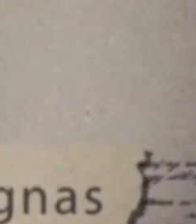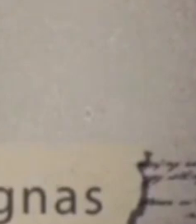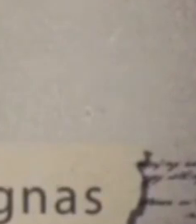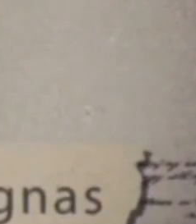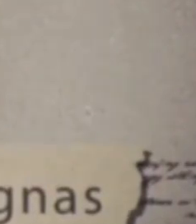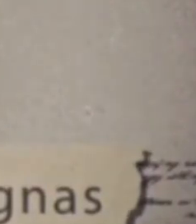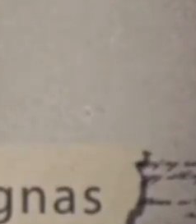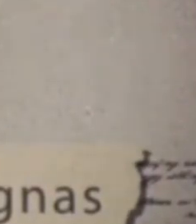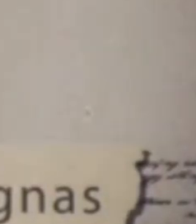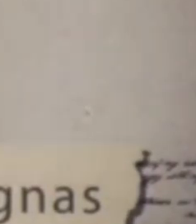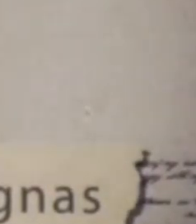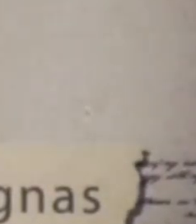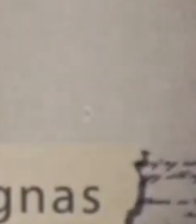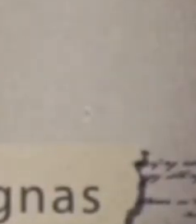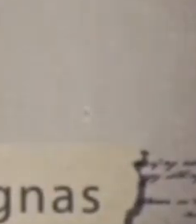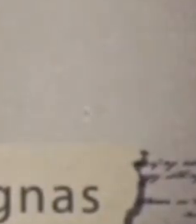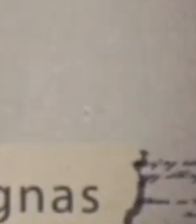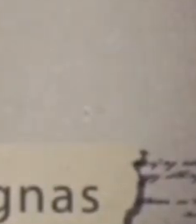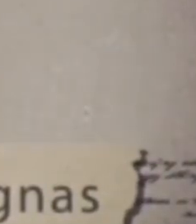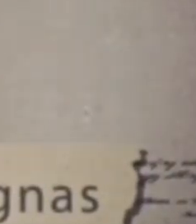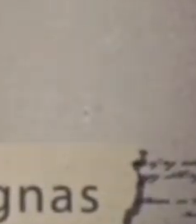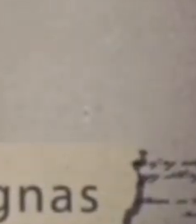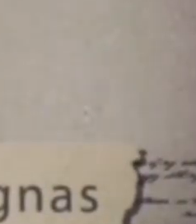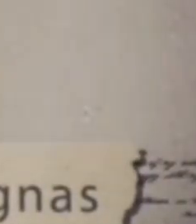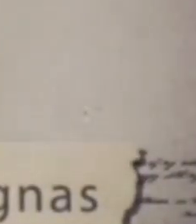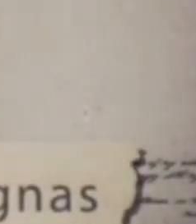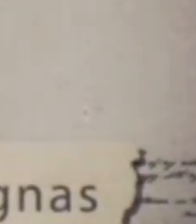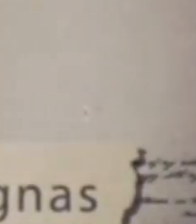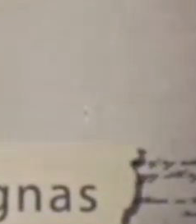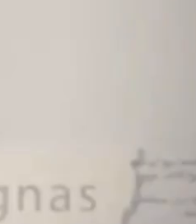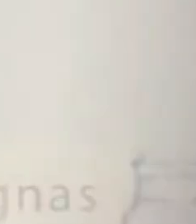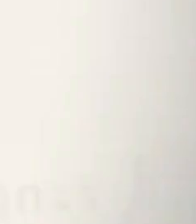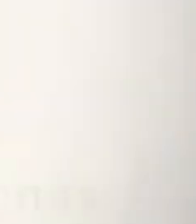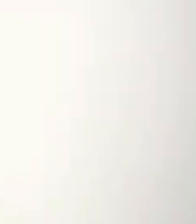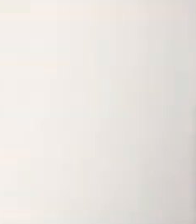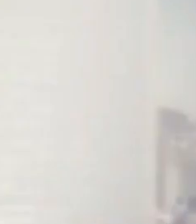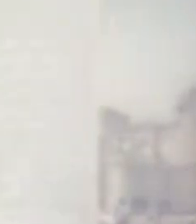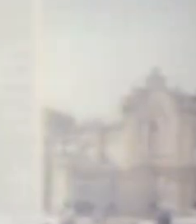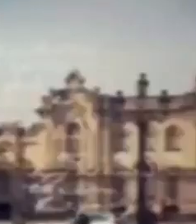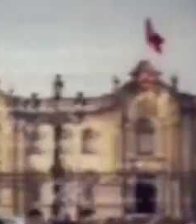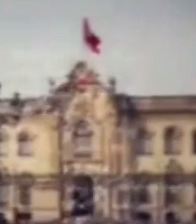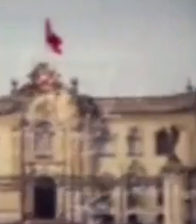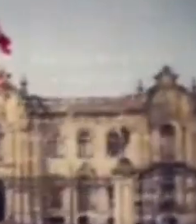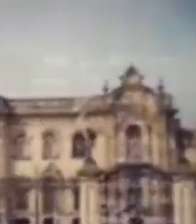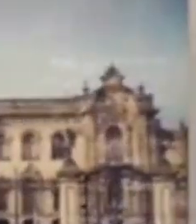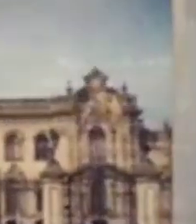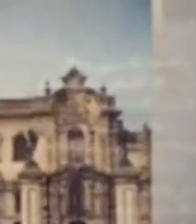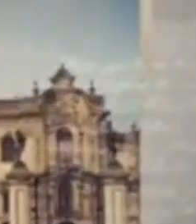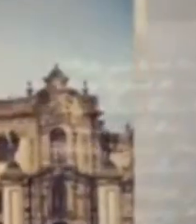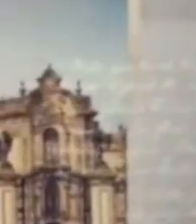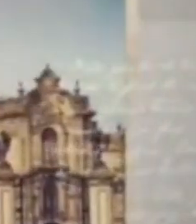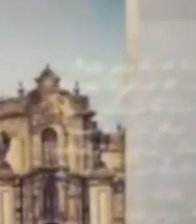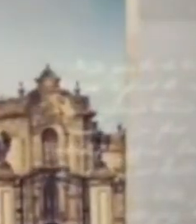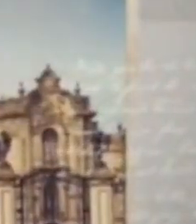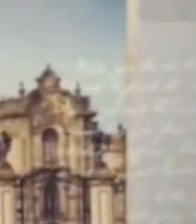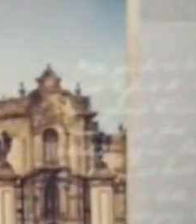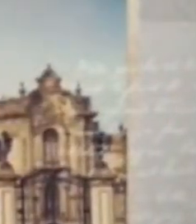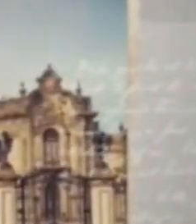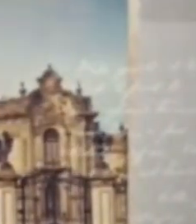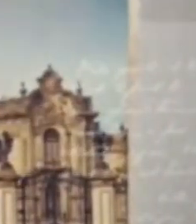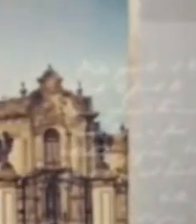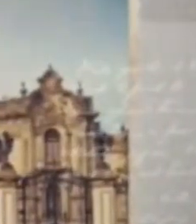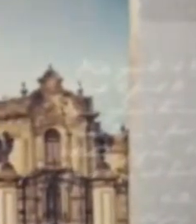superior al resto de leyes a nivel nacional. Estas constituciones fueron la base y estructura de gobiernos